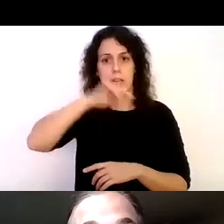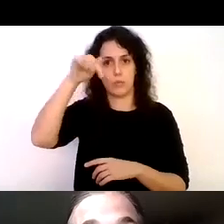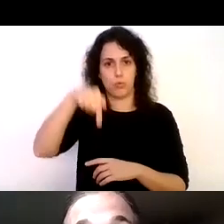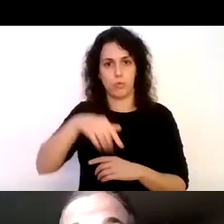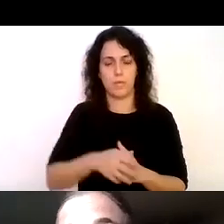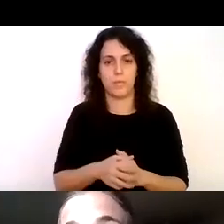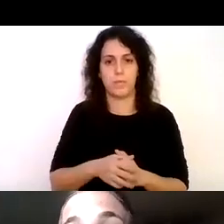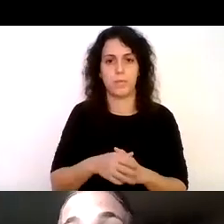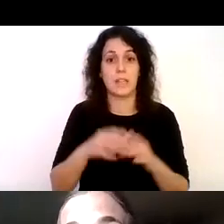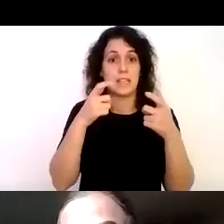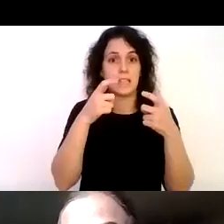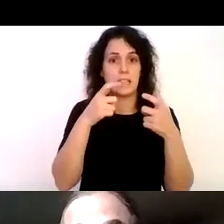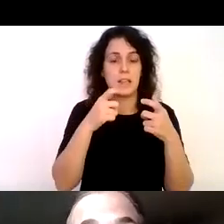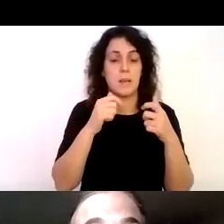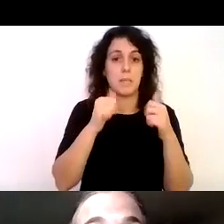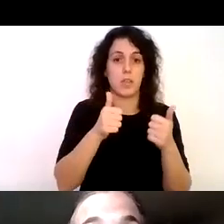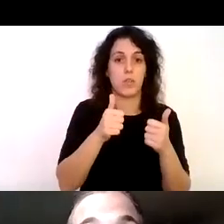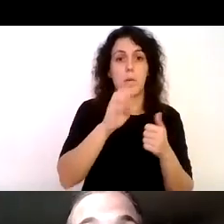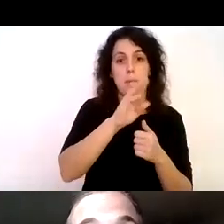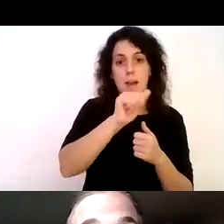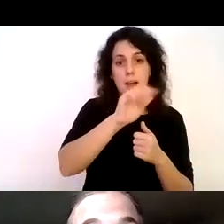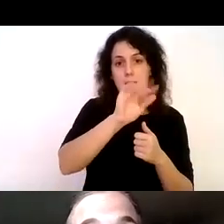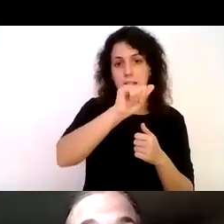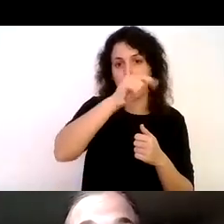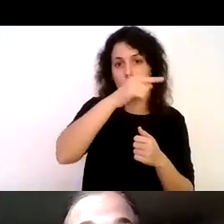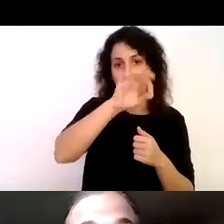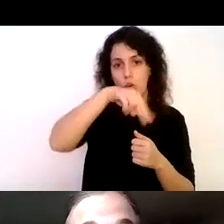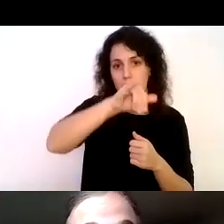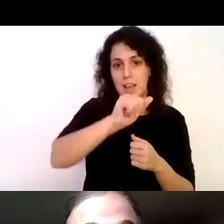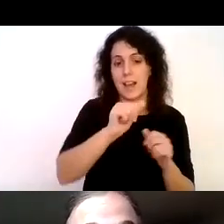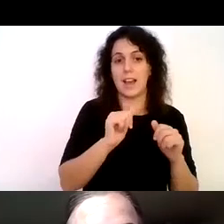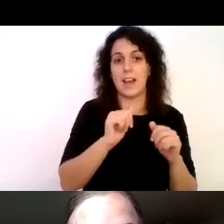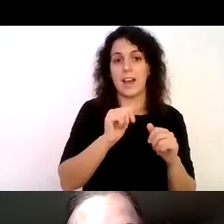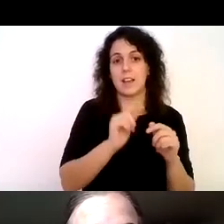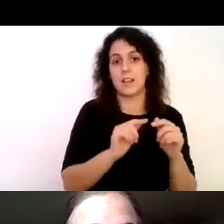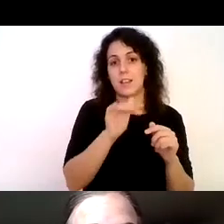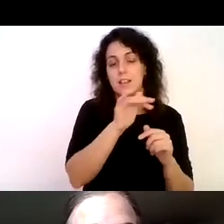del inicio de la Patagonia del norte de la Patagonia chilena